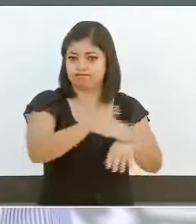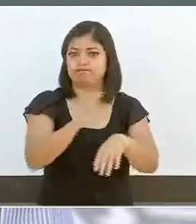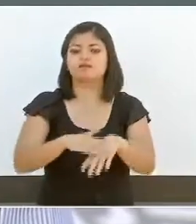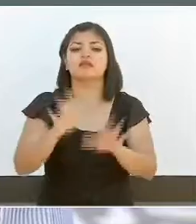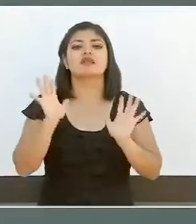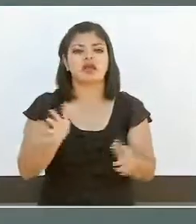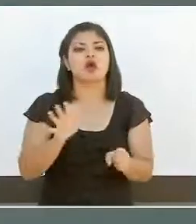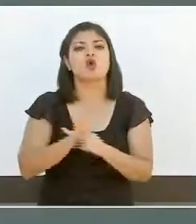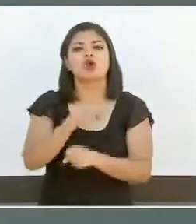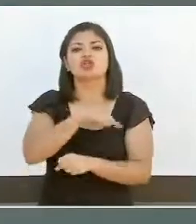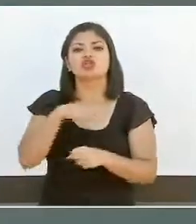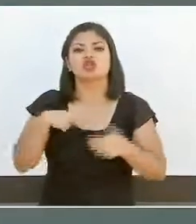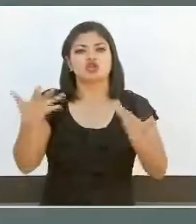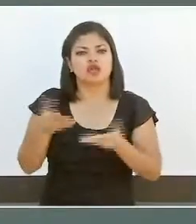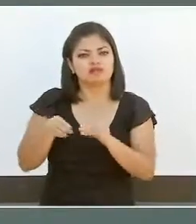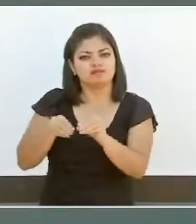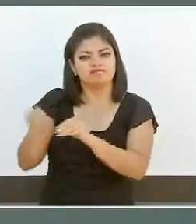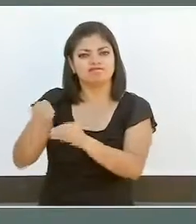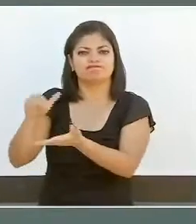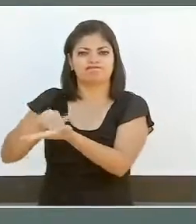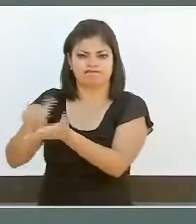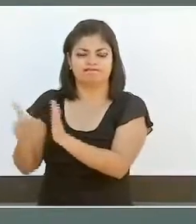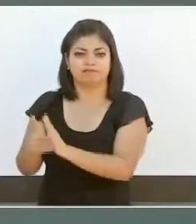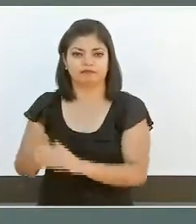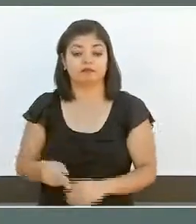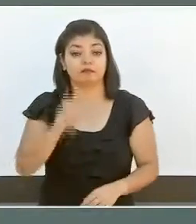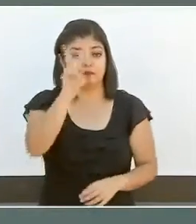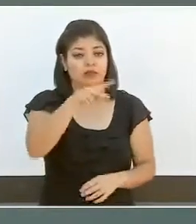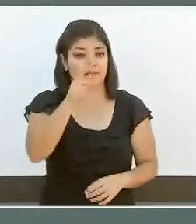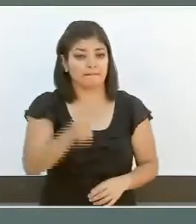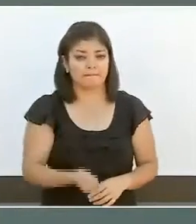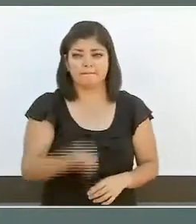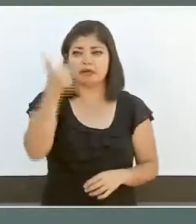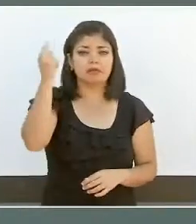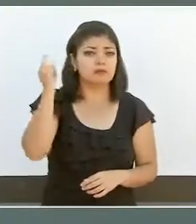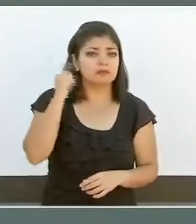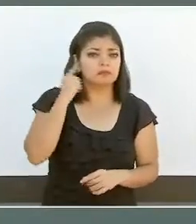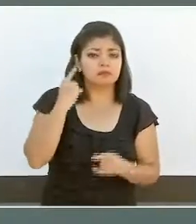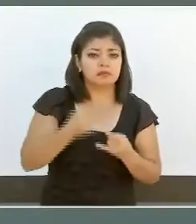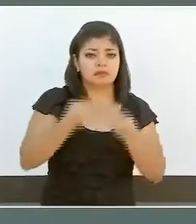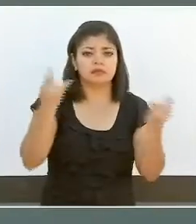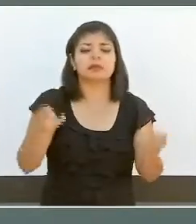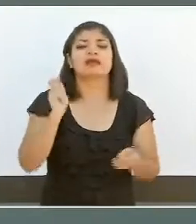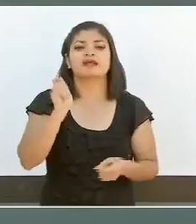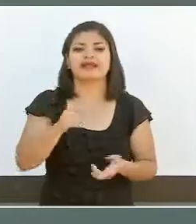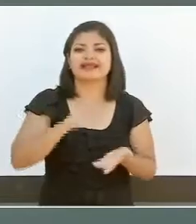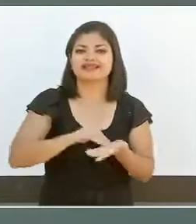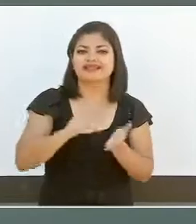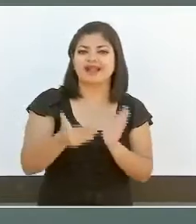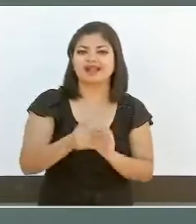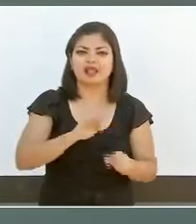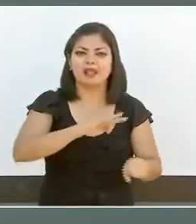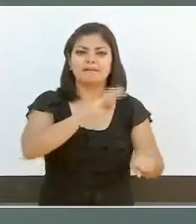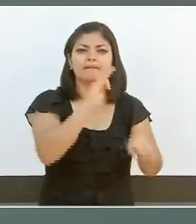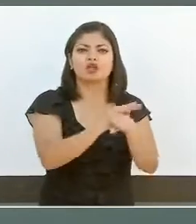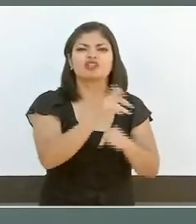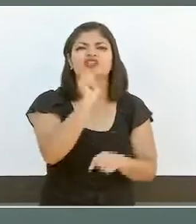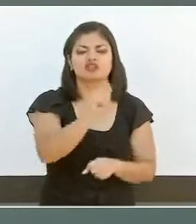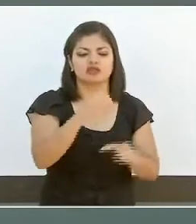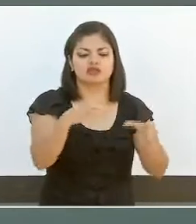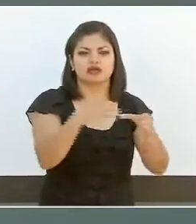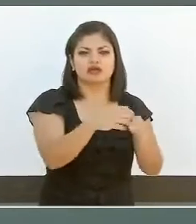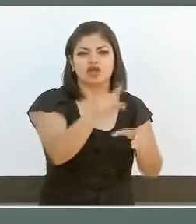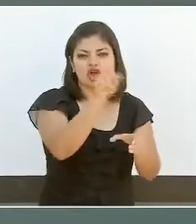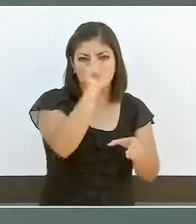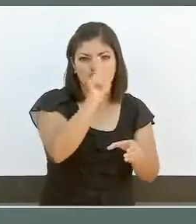la extorsión. Por primera vez en la historia, tenemos una estrategia de protección de contexto electoral que tiene